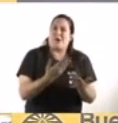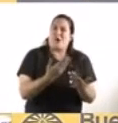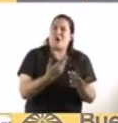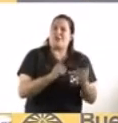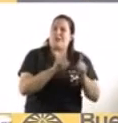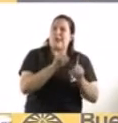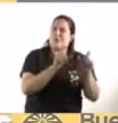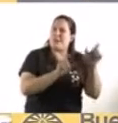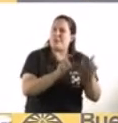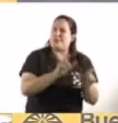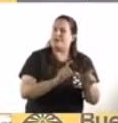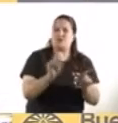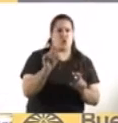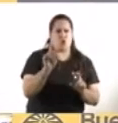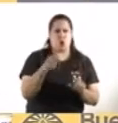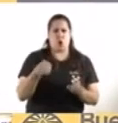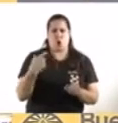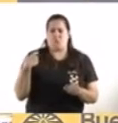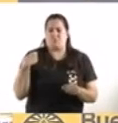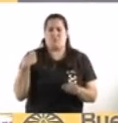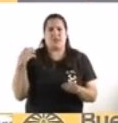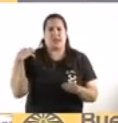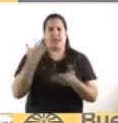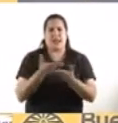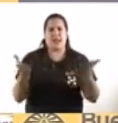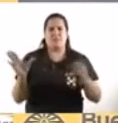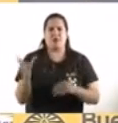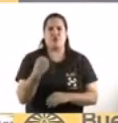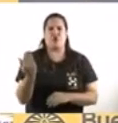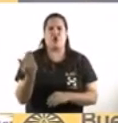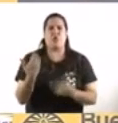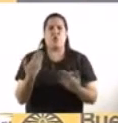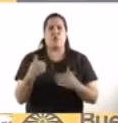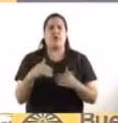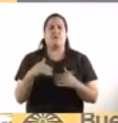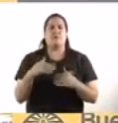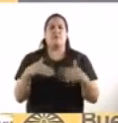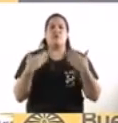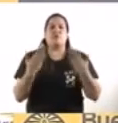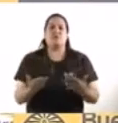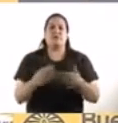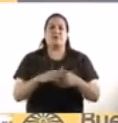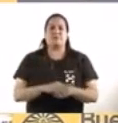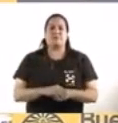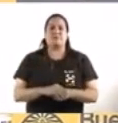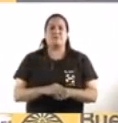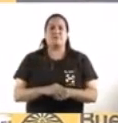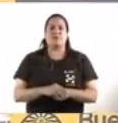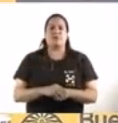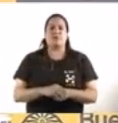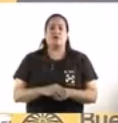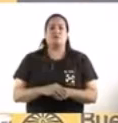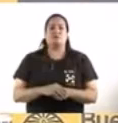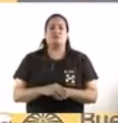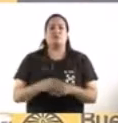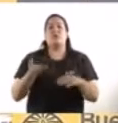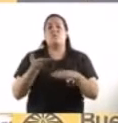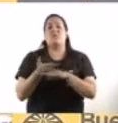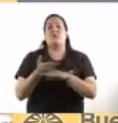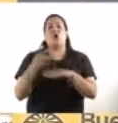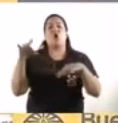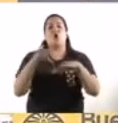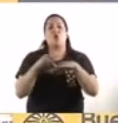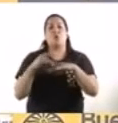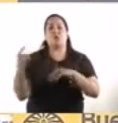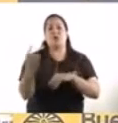Pero como siempre decimos, el trabajo de un gobierno solo no alcanza. Por eso le pido que nos sigan acompañando, sigo apelando al compromiso de cada uno de